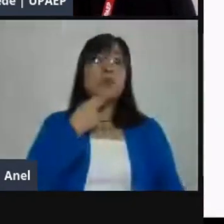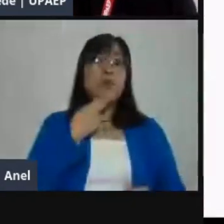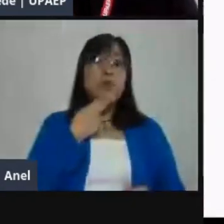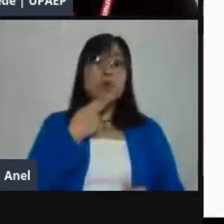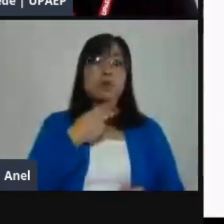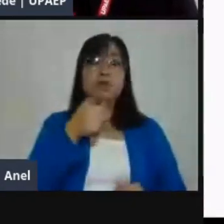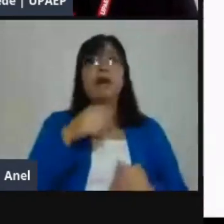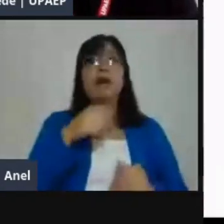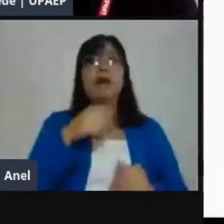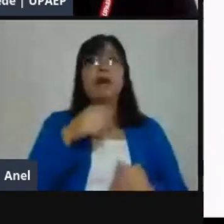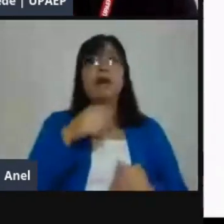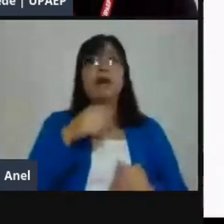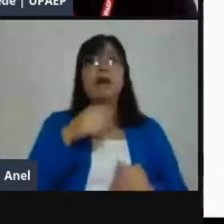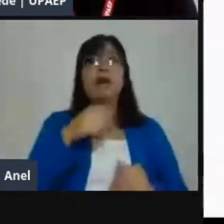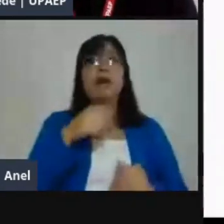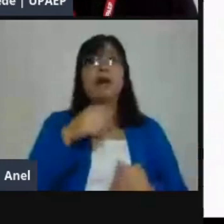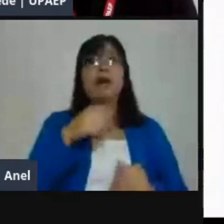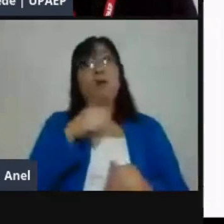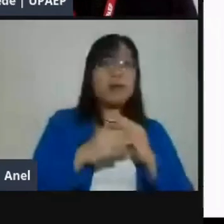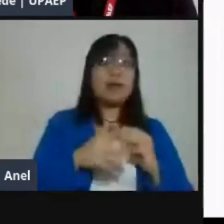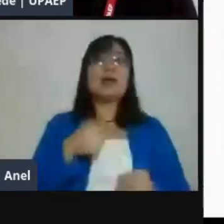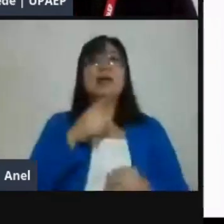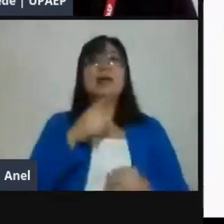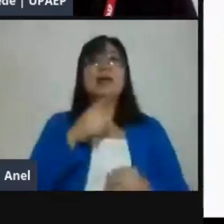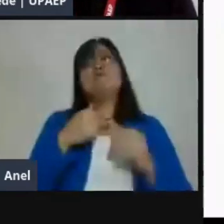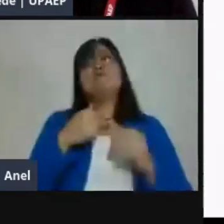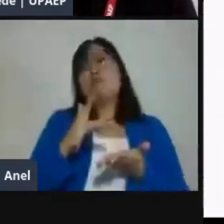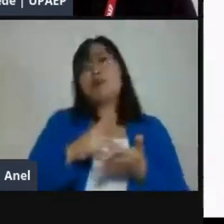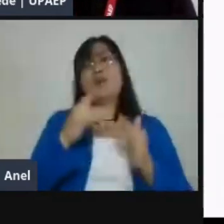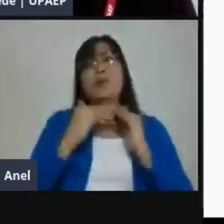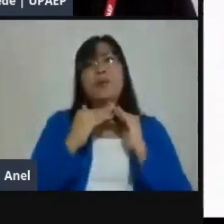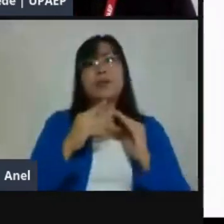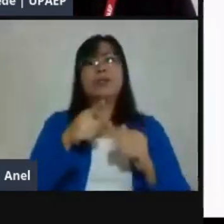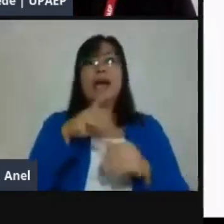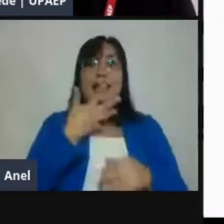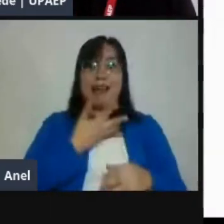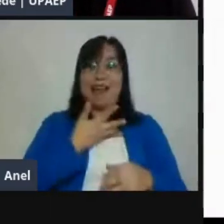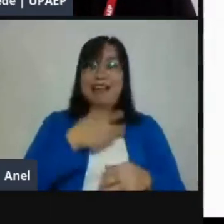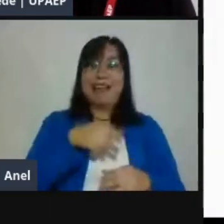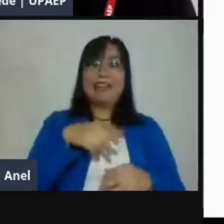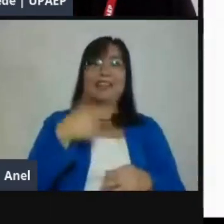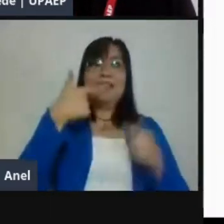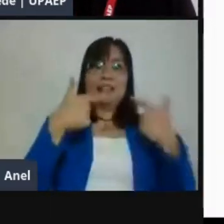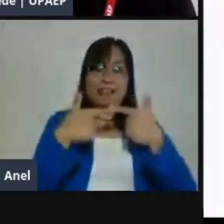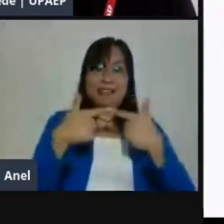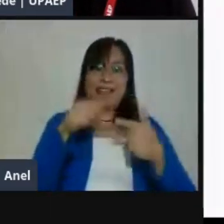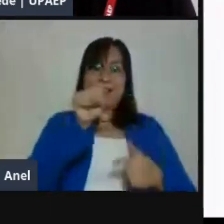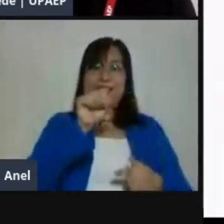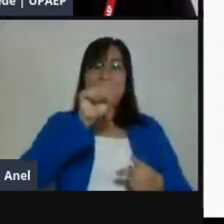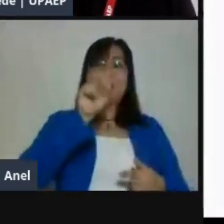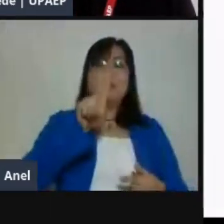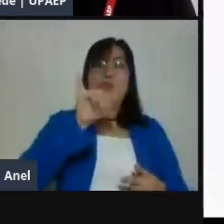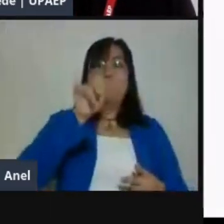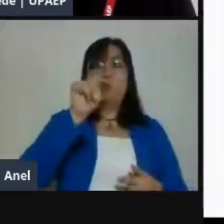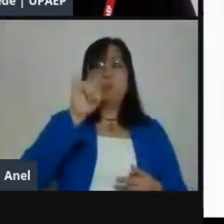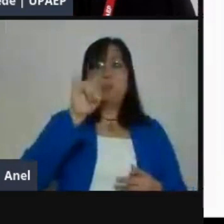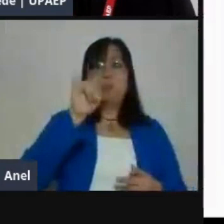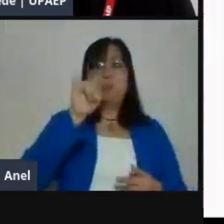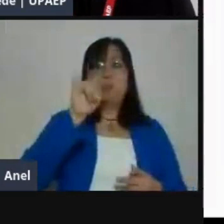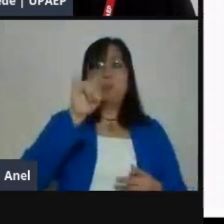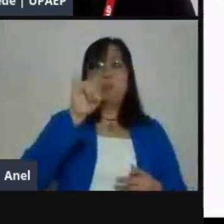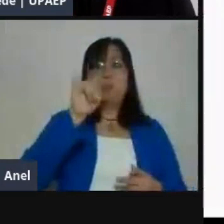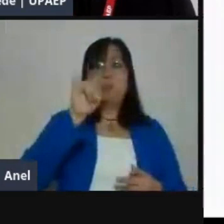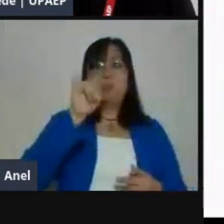G Suite para la Educación. Por favor, evitemos pedirles que vayan a comprar cosas o que te impriman una hoja,